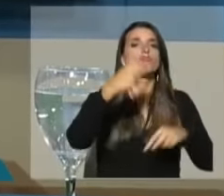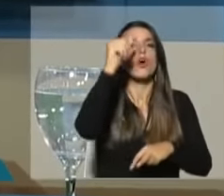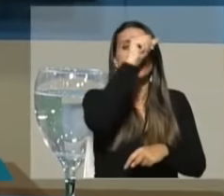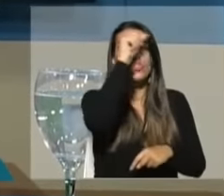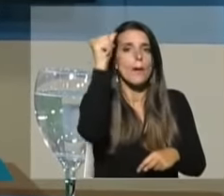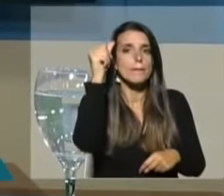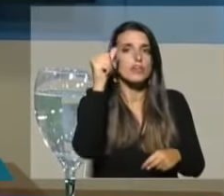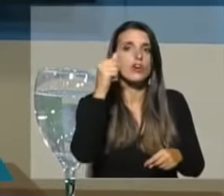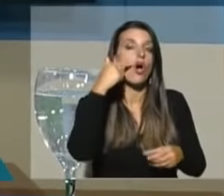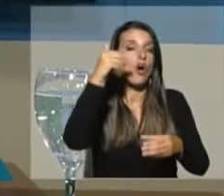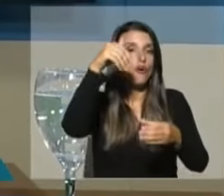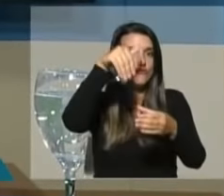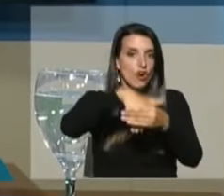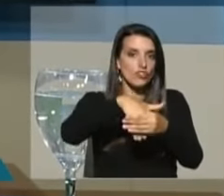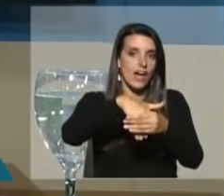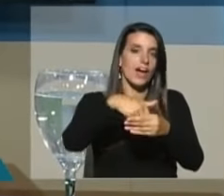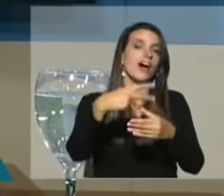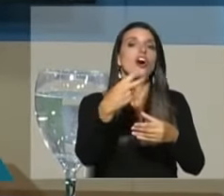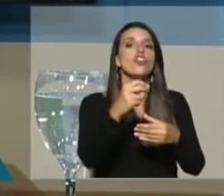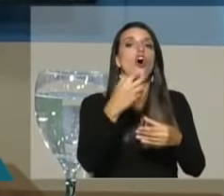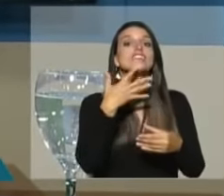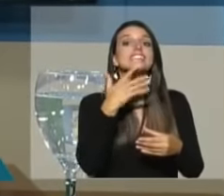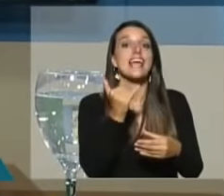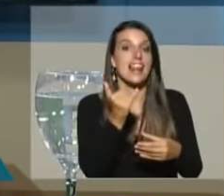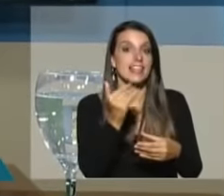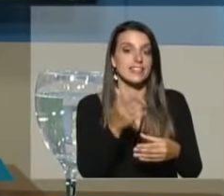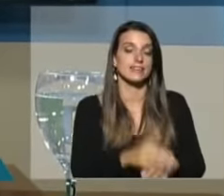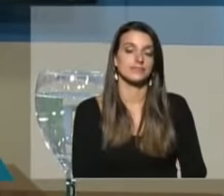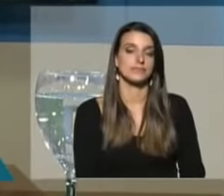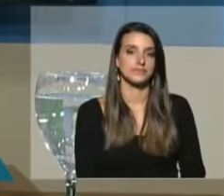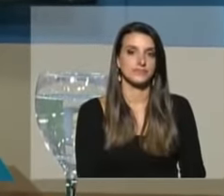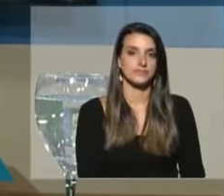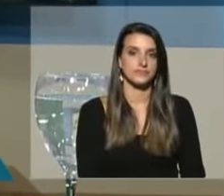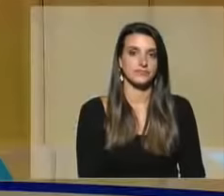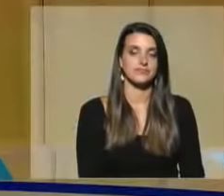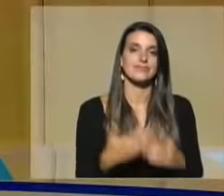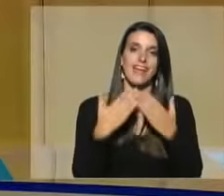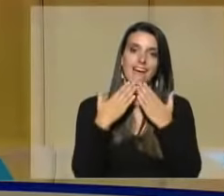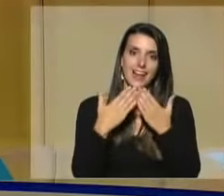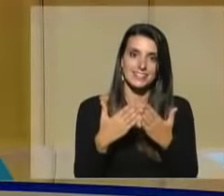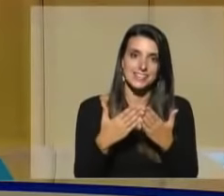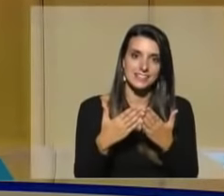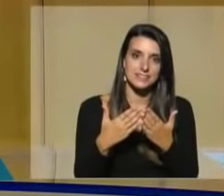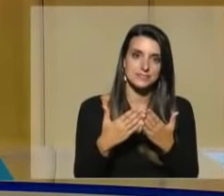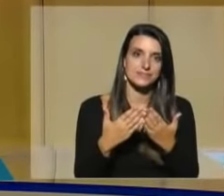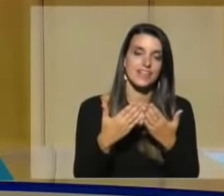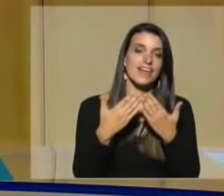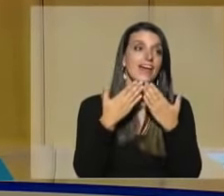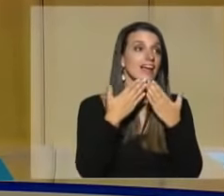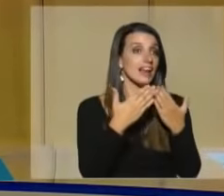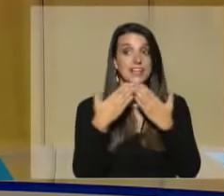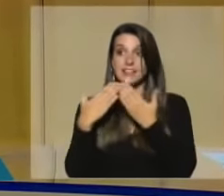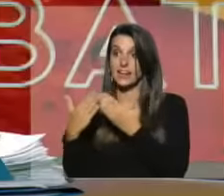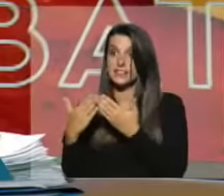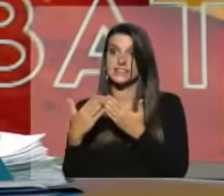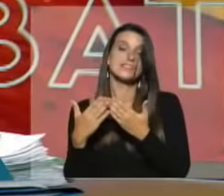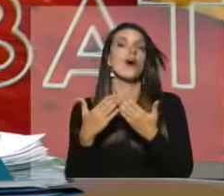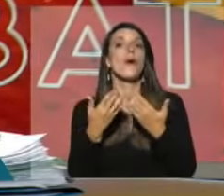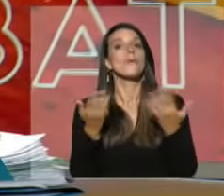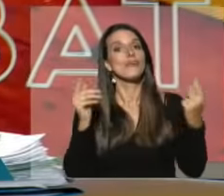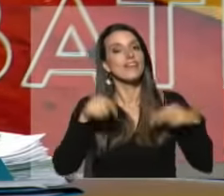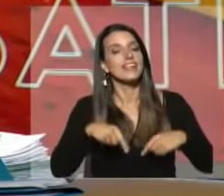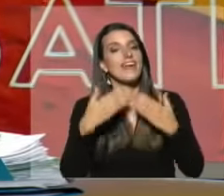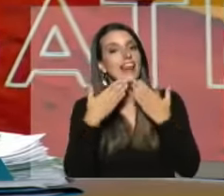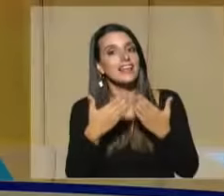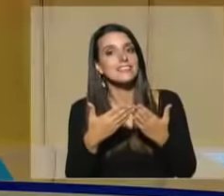comparezca votando la papeleta celeste y el no gracias gracias a los dos gracias Miguelini por venir